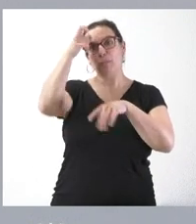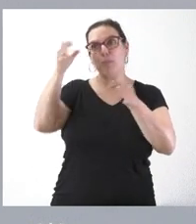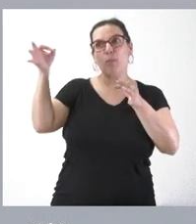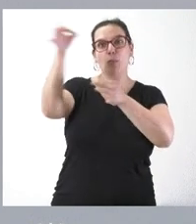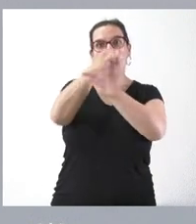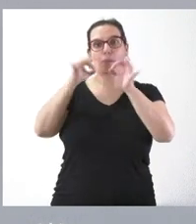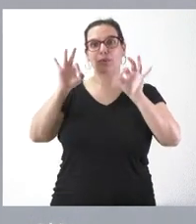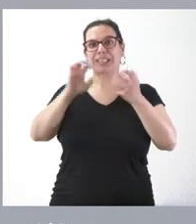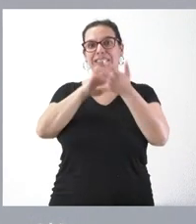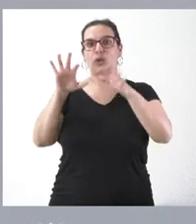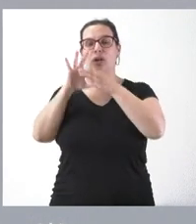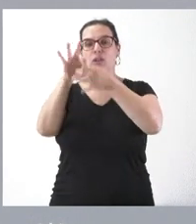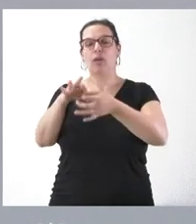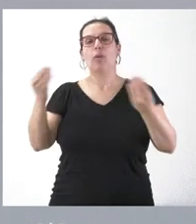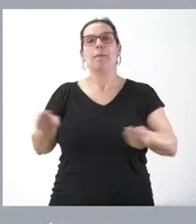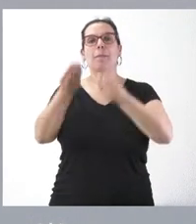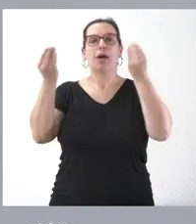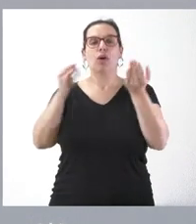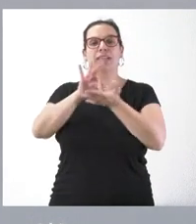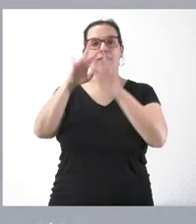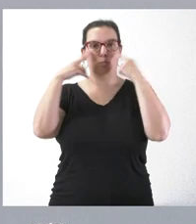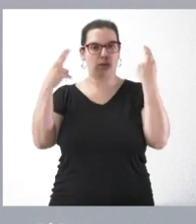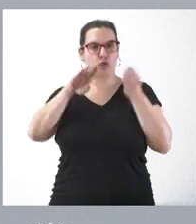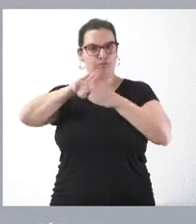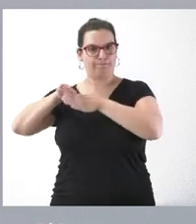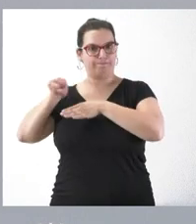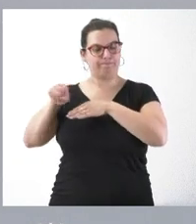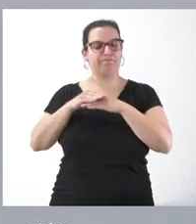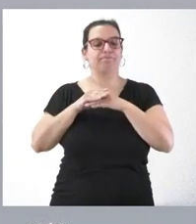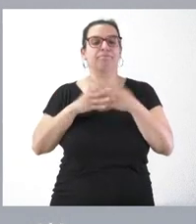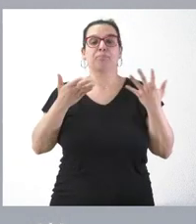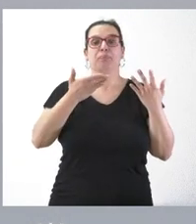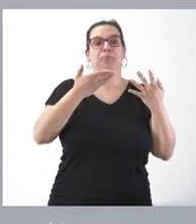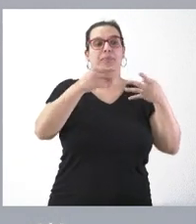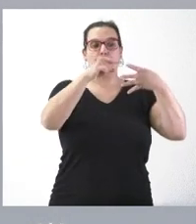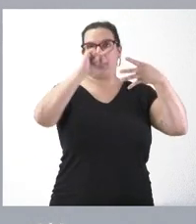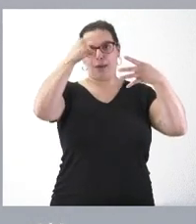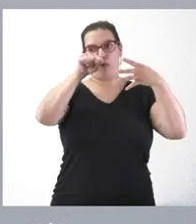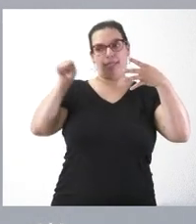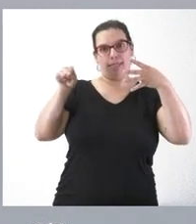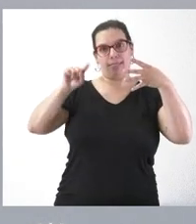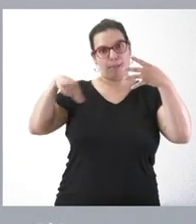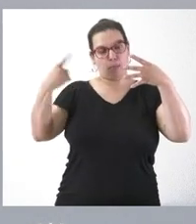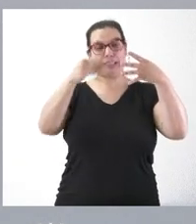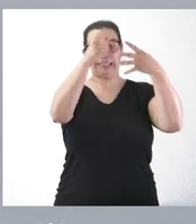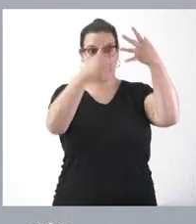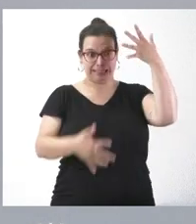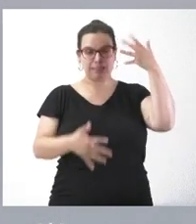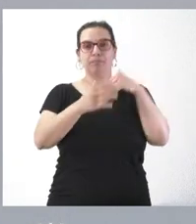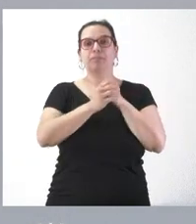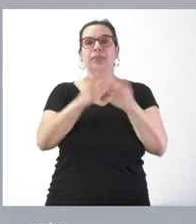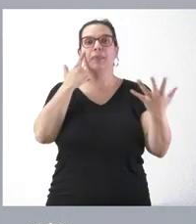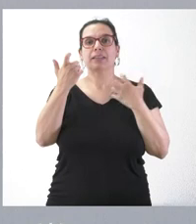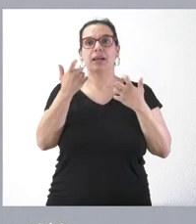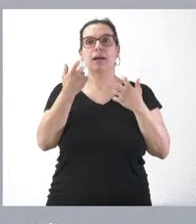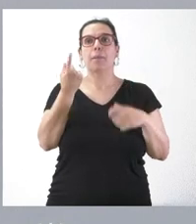Castilla y León relacionados con la mejora de los servicios públicos. Pasando al resto de los temas, destaca la reducción de los precios